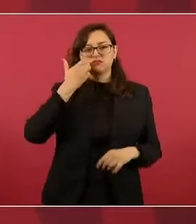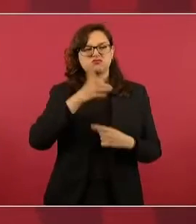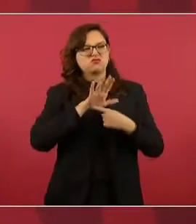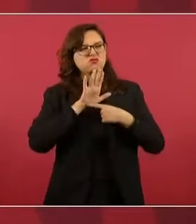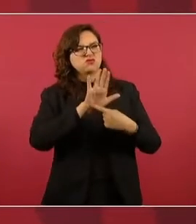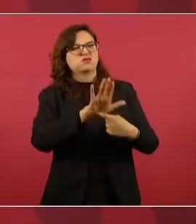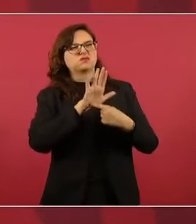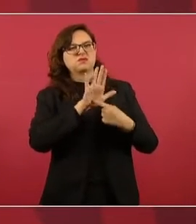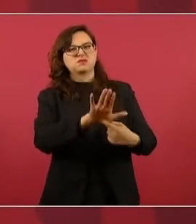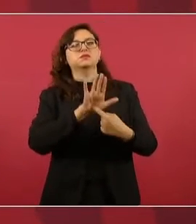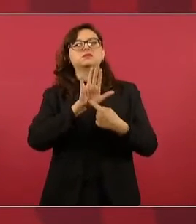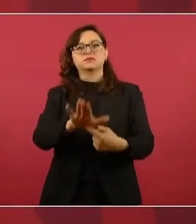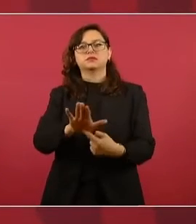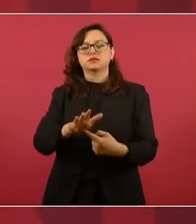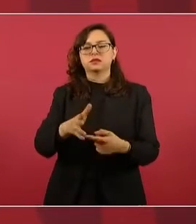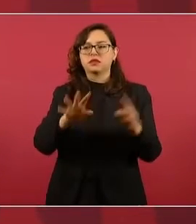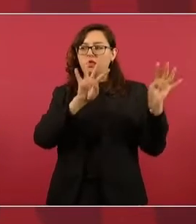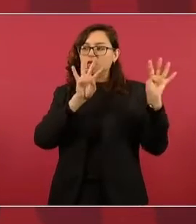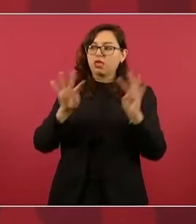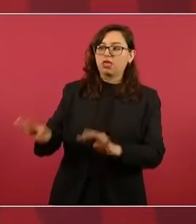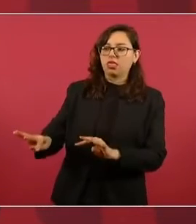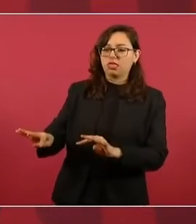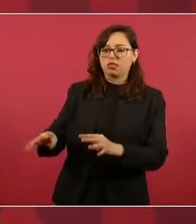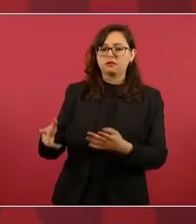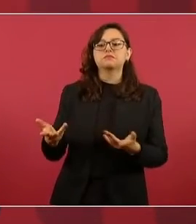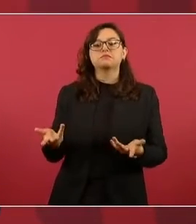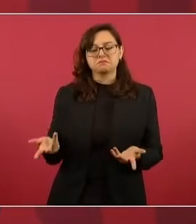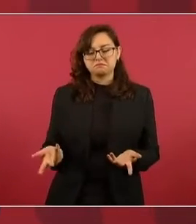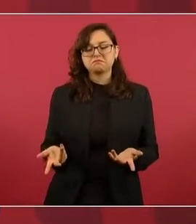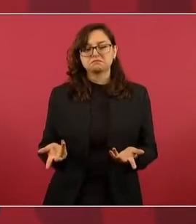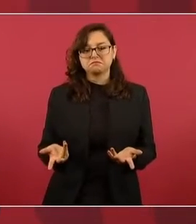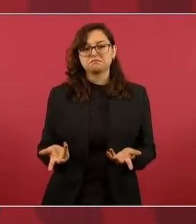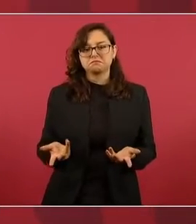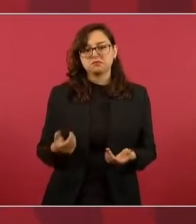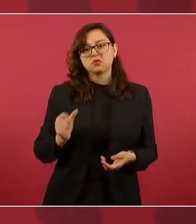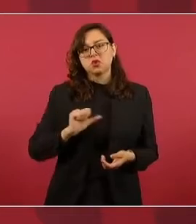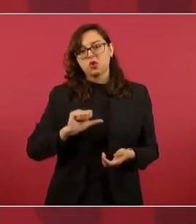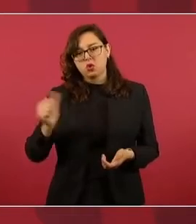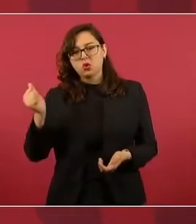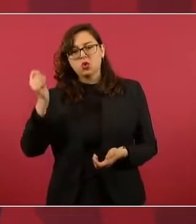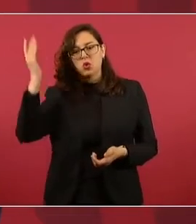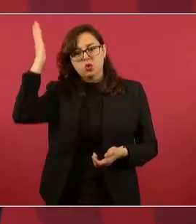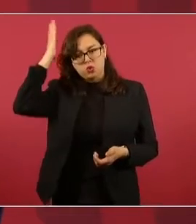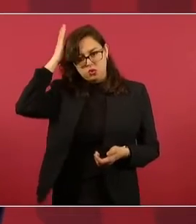Entonces, hay otros dirigentes más